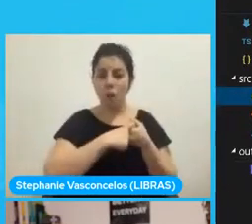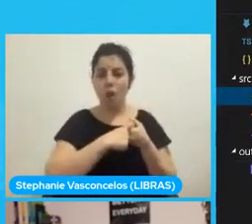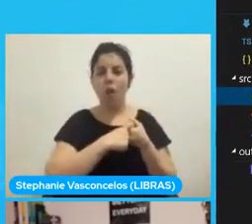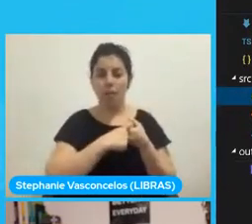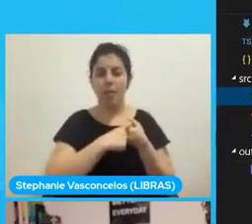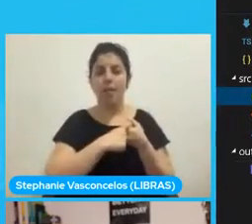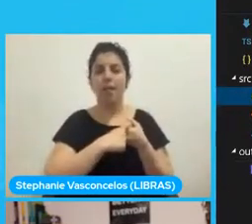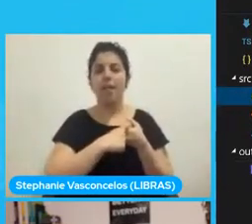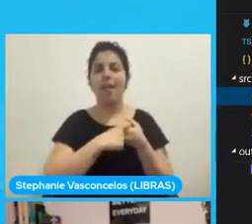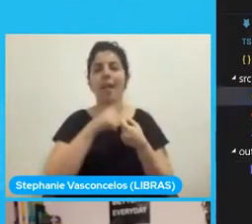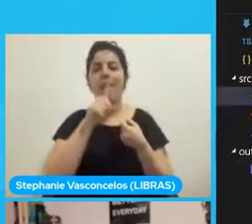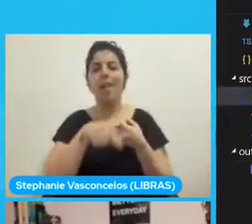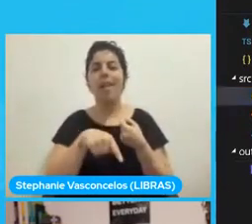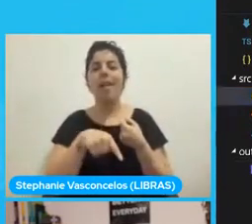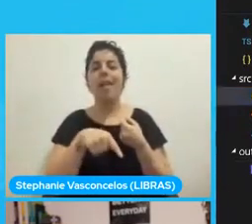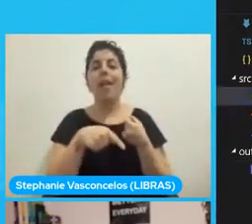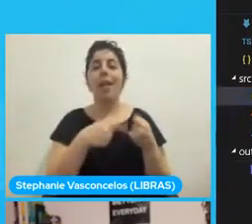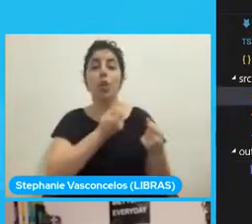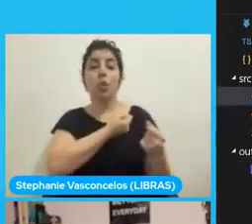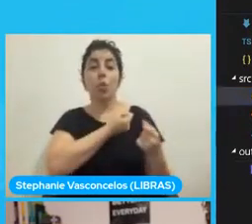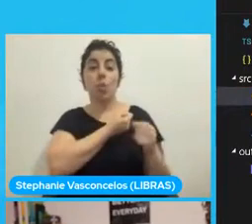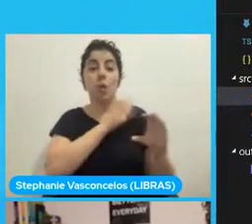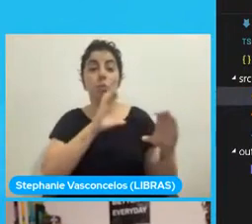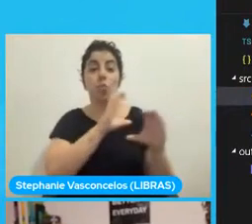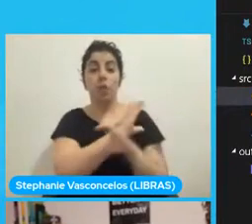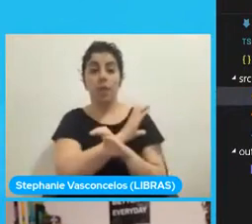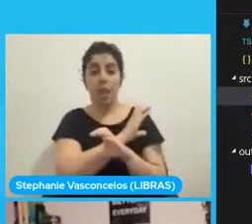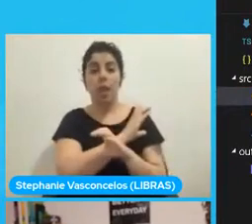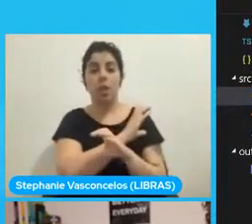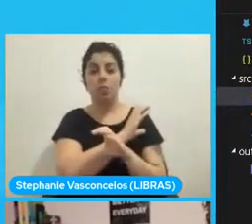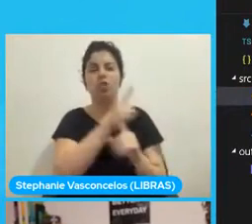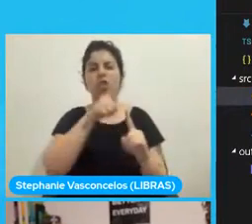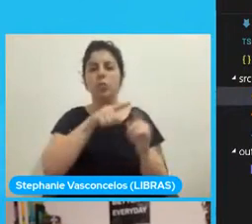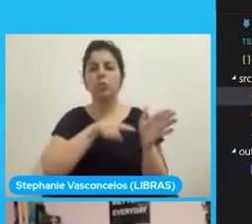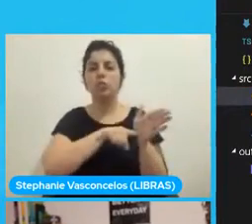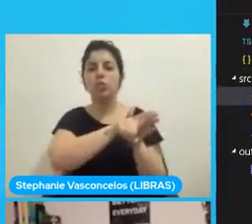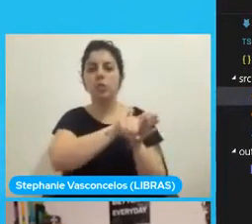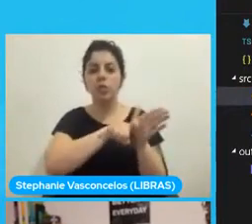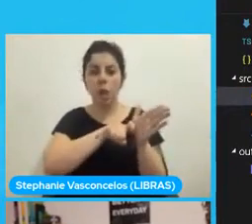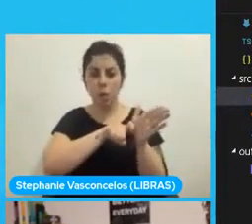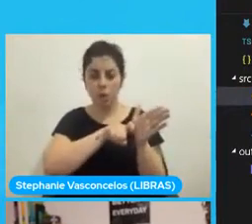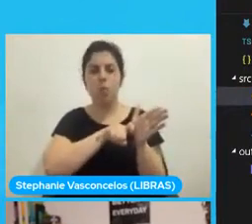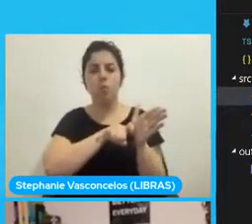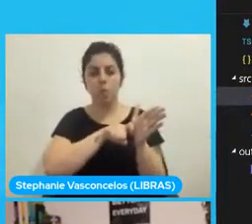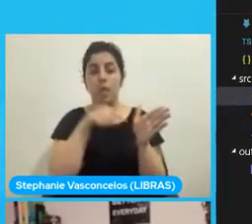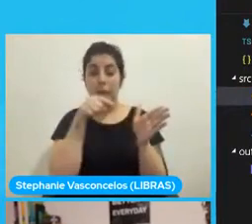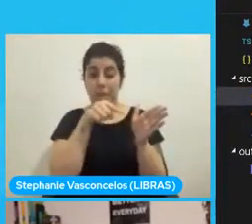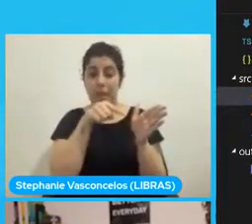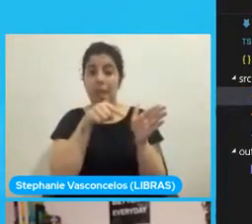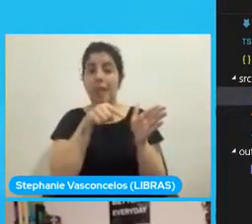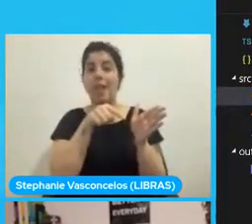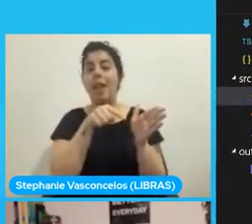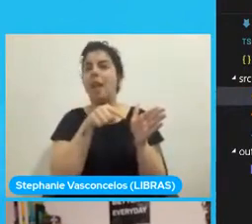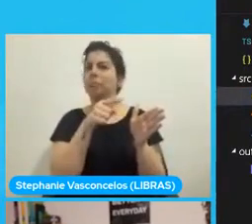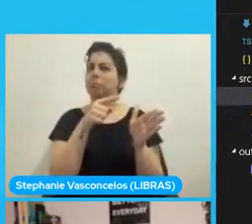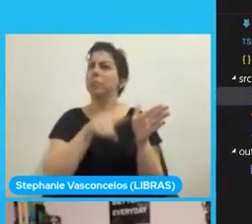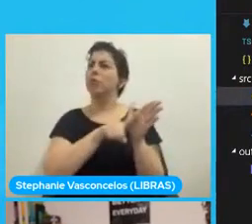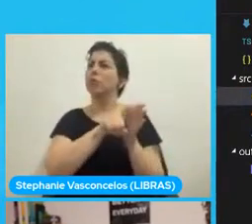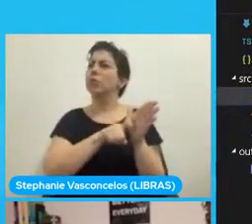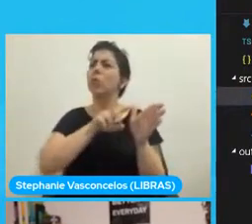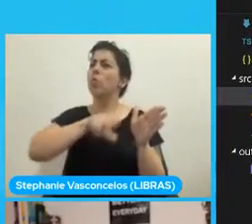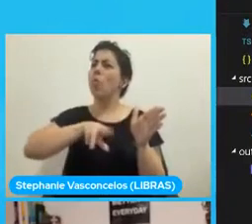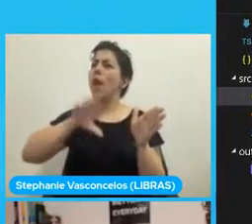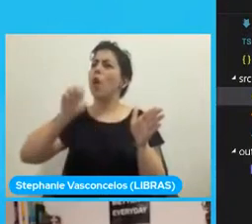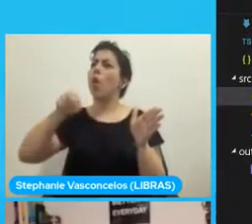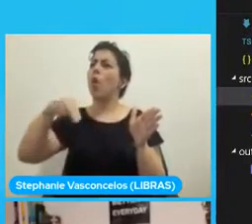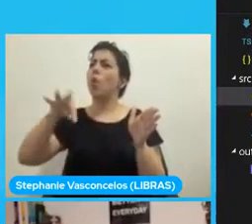un entero, una función, que la función como tal no es constante. Les voy a decir el por